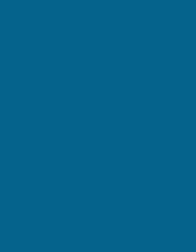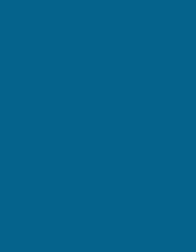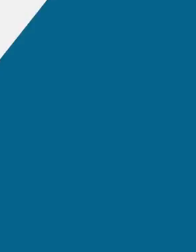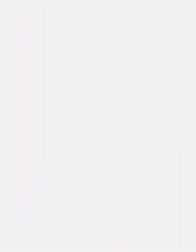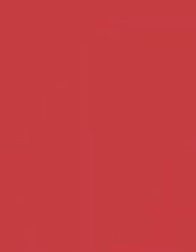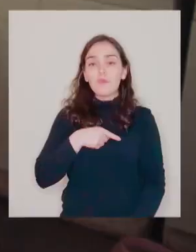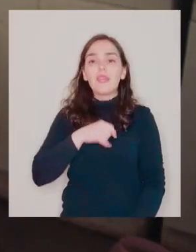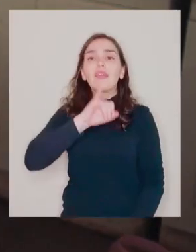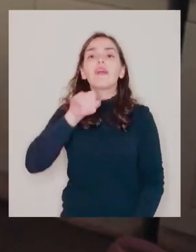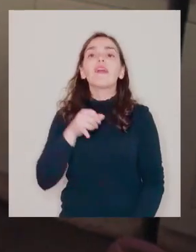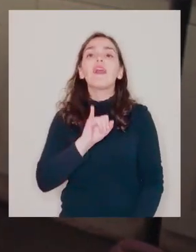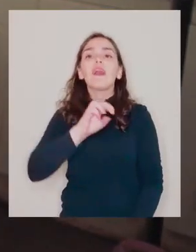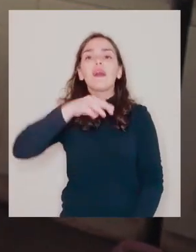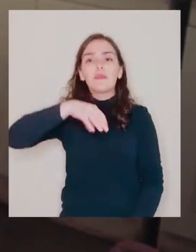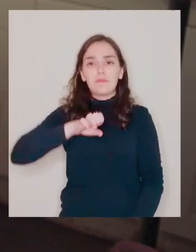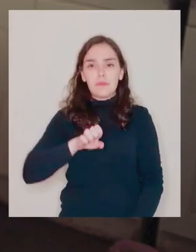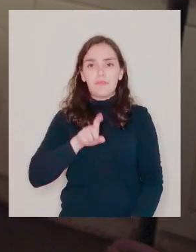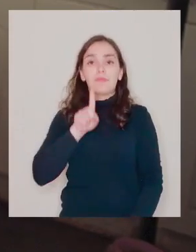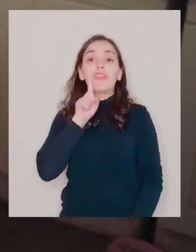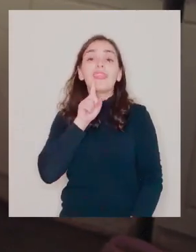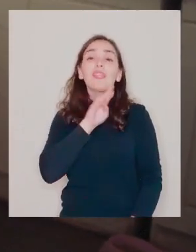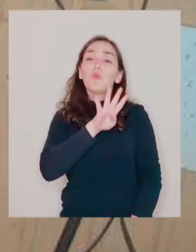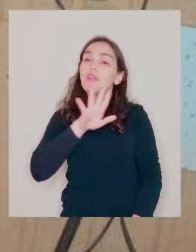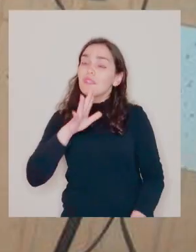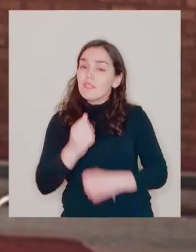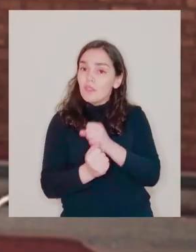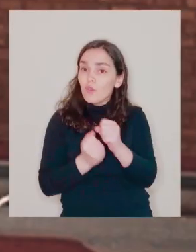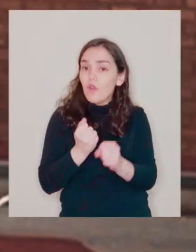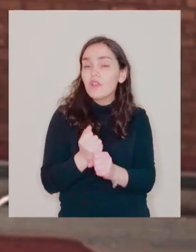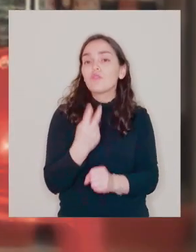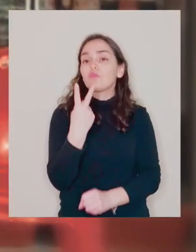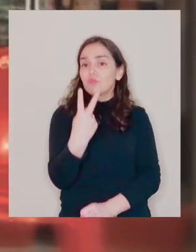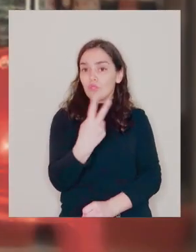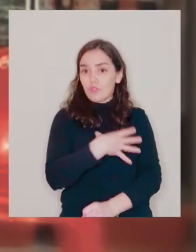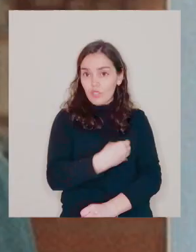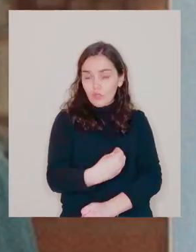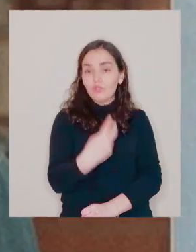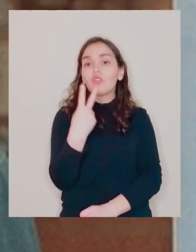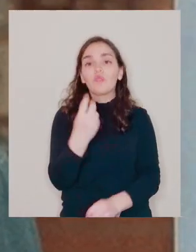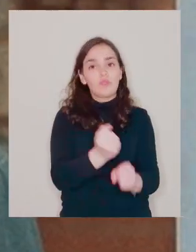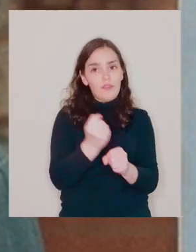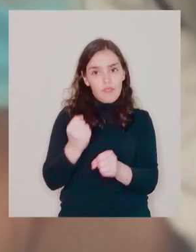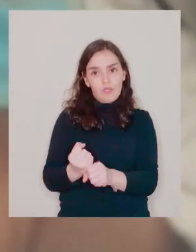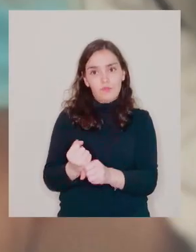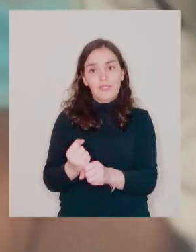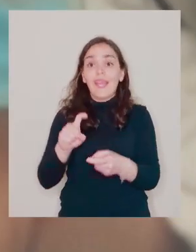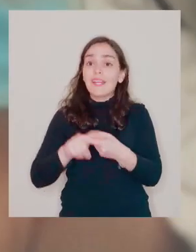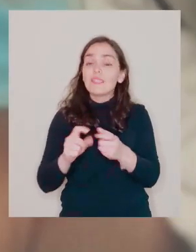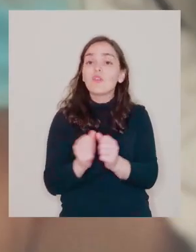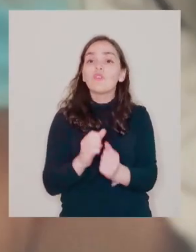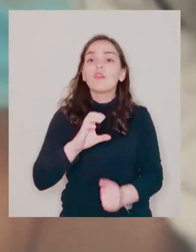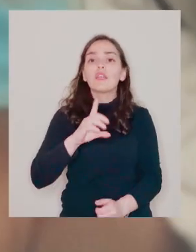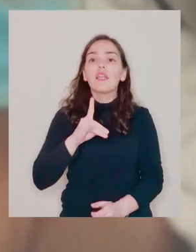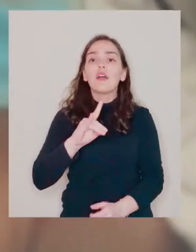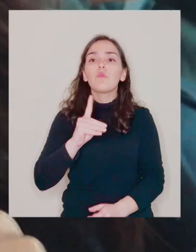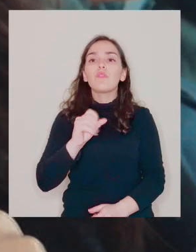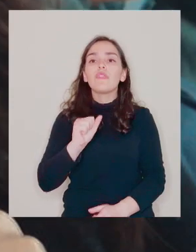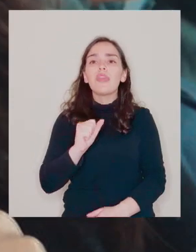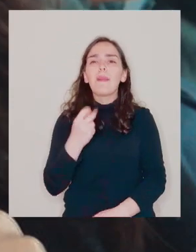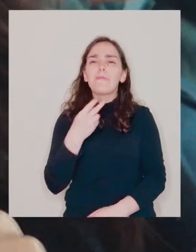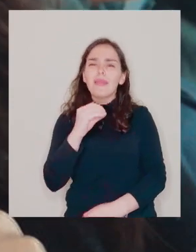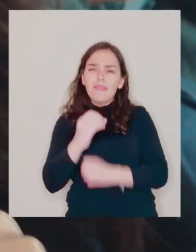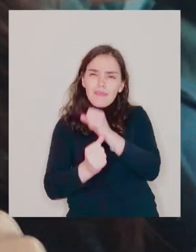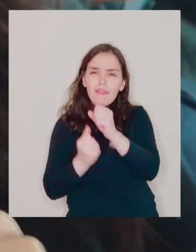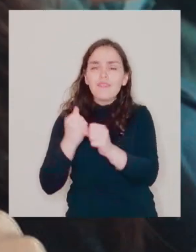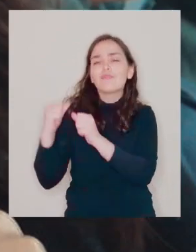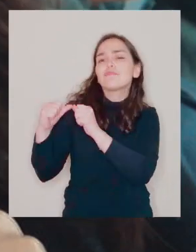Él es Jaime Tiene 45 años Dos hijos Y dos trabajos Está casado con Claudia Hace más